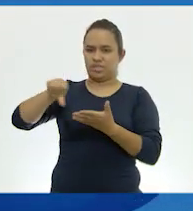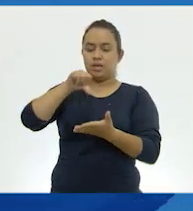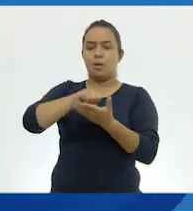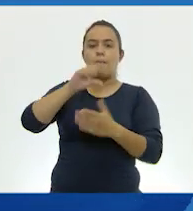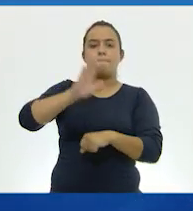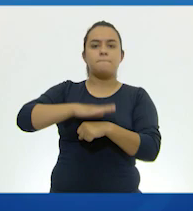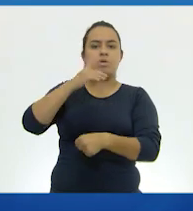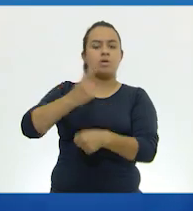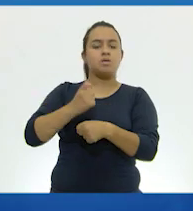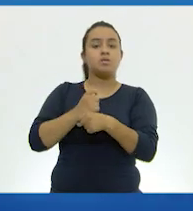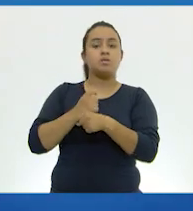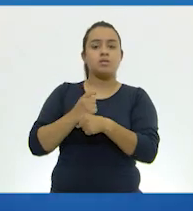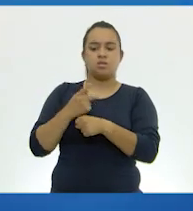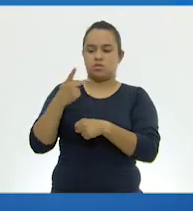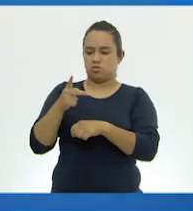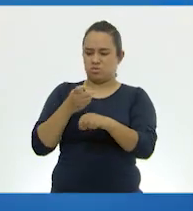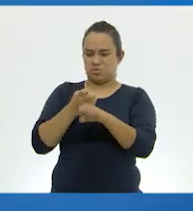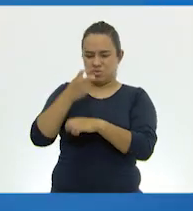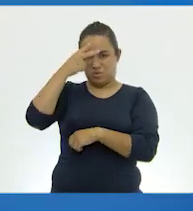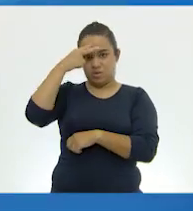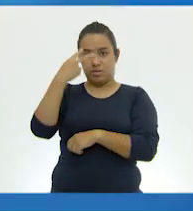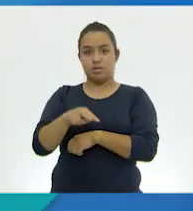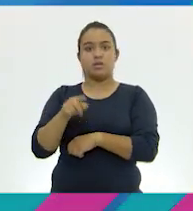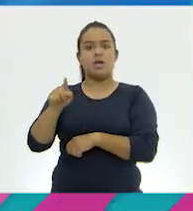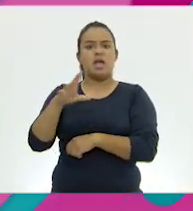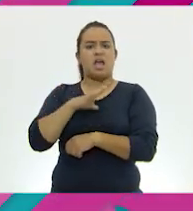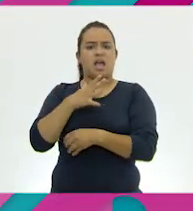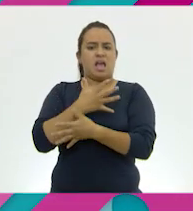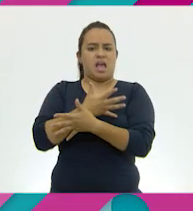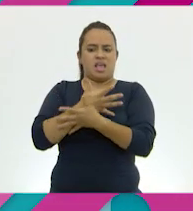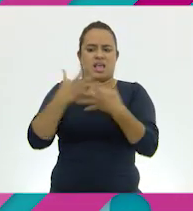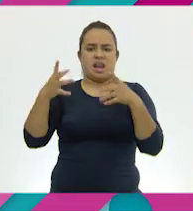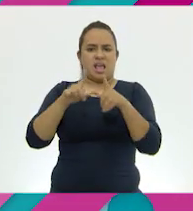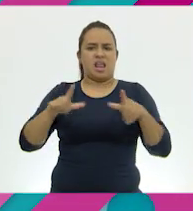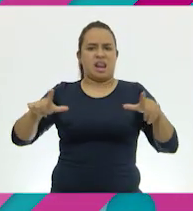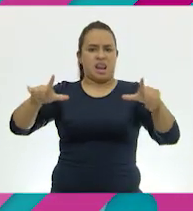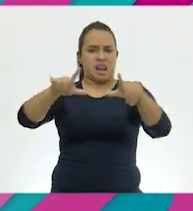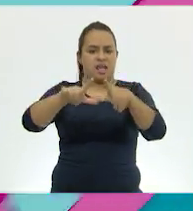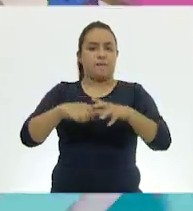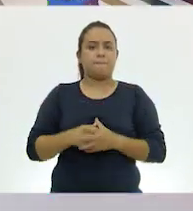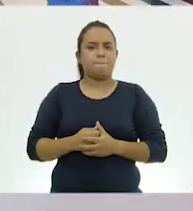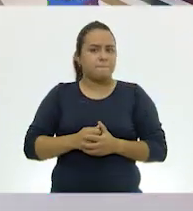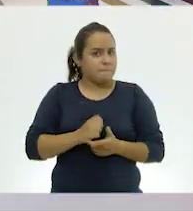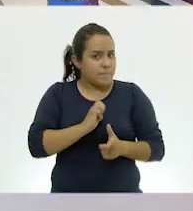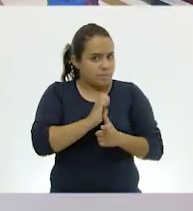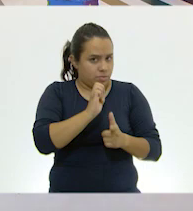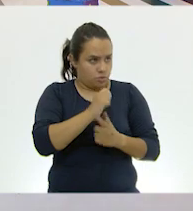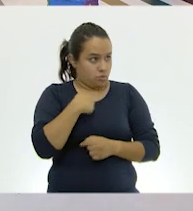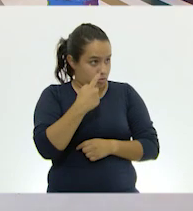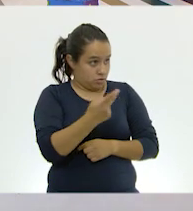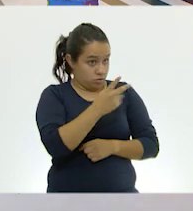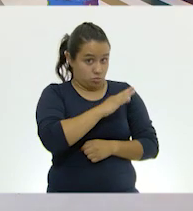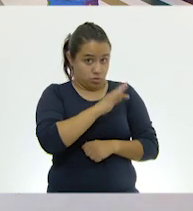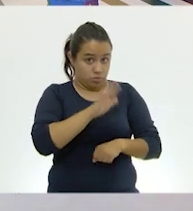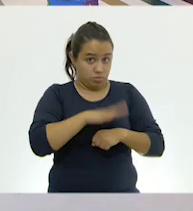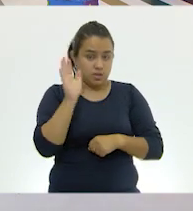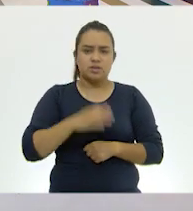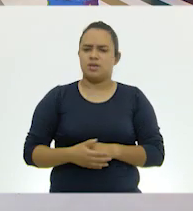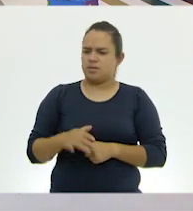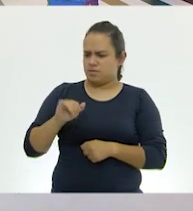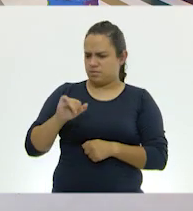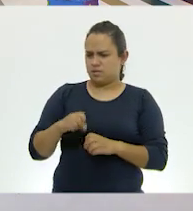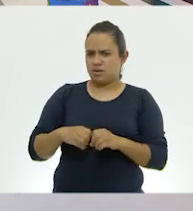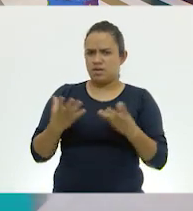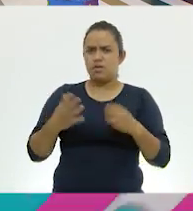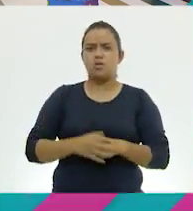principalmente esta especie Ambistoma mexicano, cuando teníamos los grandes lagos. Y entonces, ¿podría hacerte una pregunta más? Ajá, claro. Muy